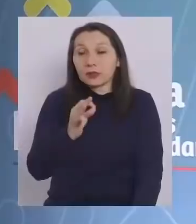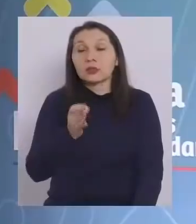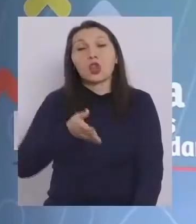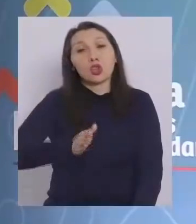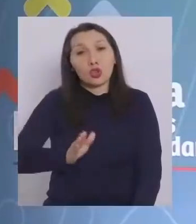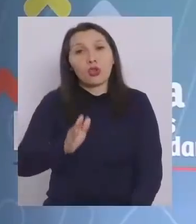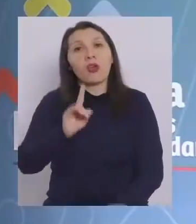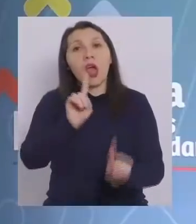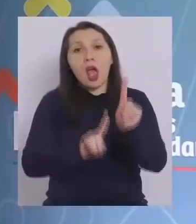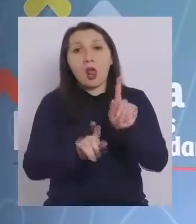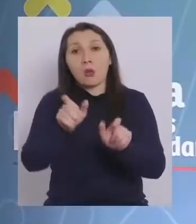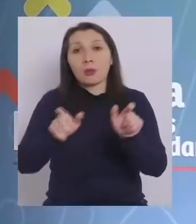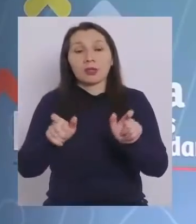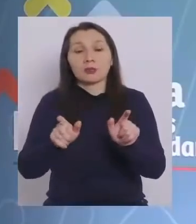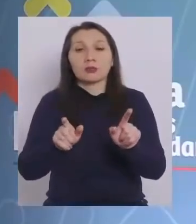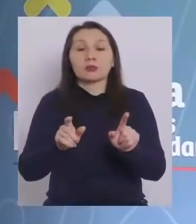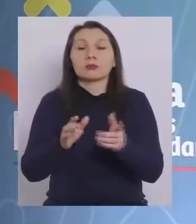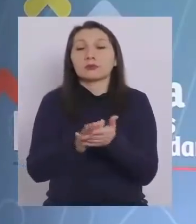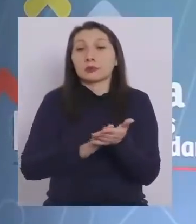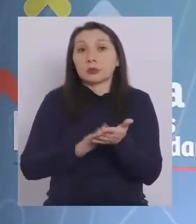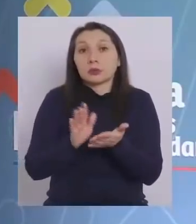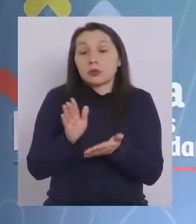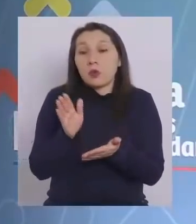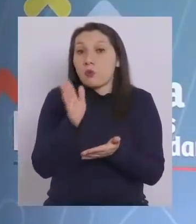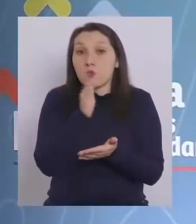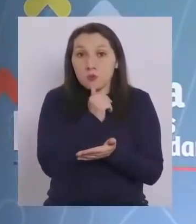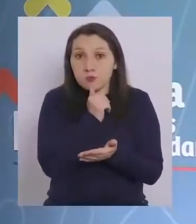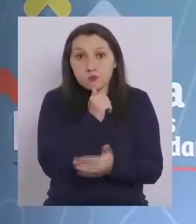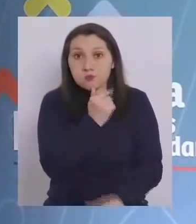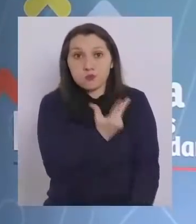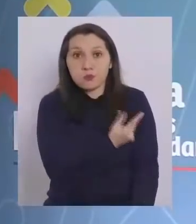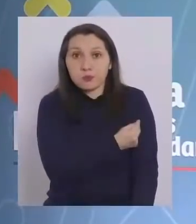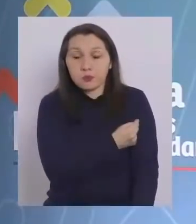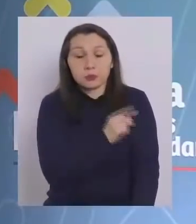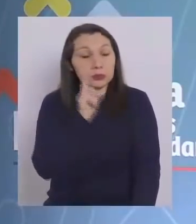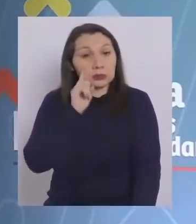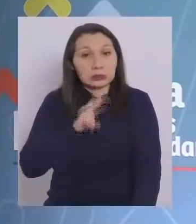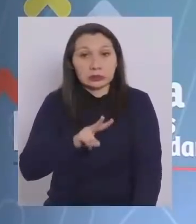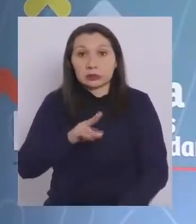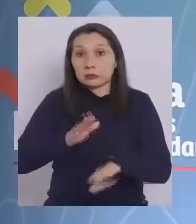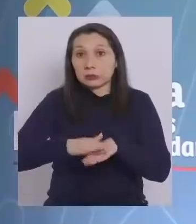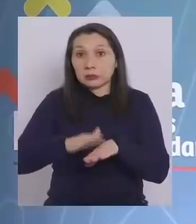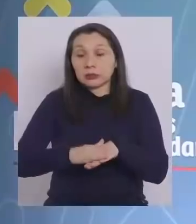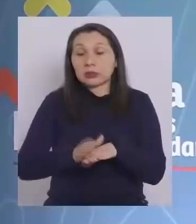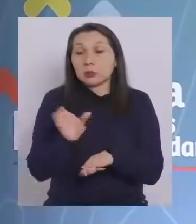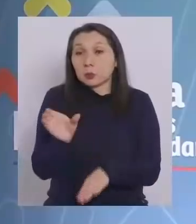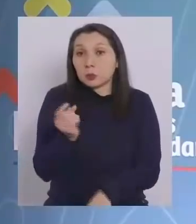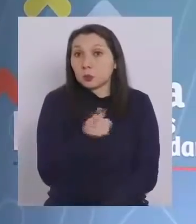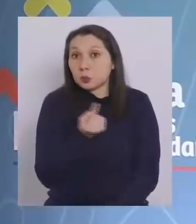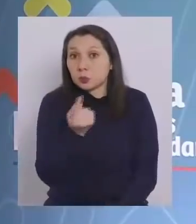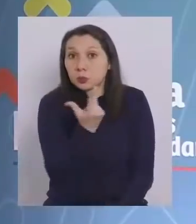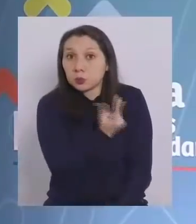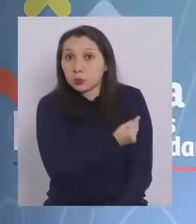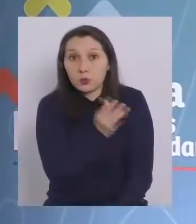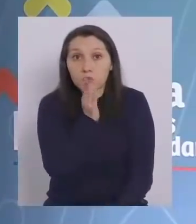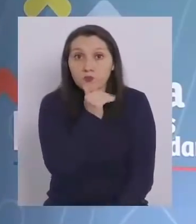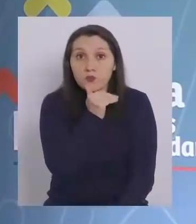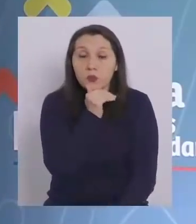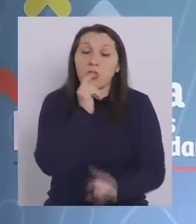todavía van a haber personas que no, las personas que no están vacunadas, que no cuentan con un pase de movilidad, van a tener que